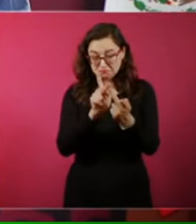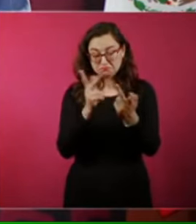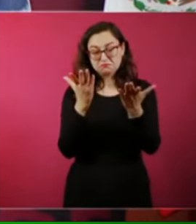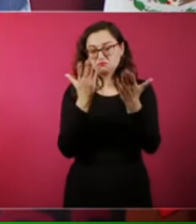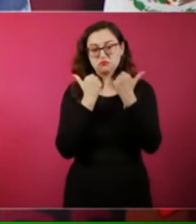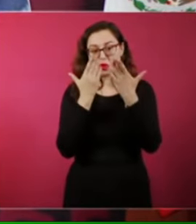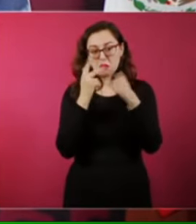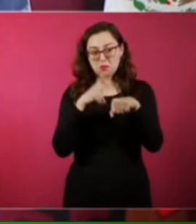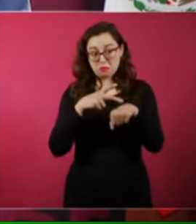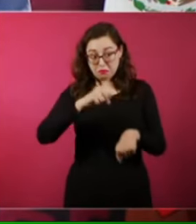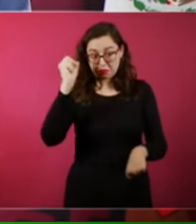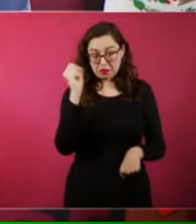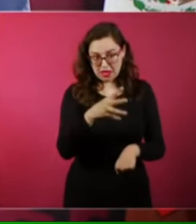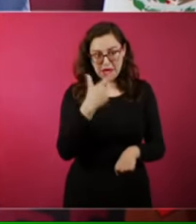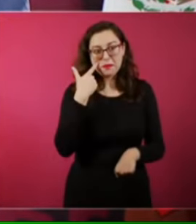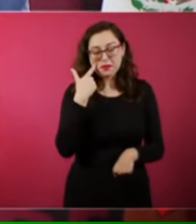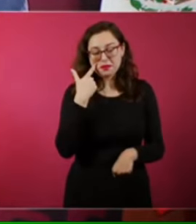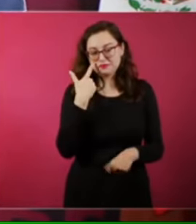todo el creador,